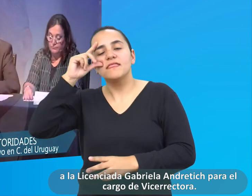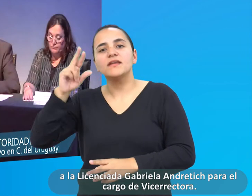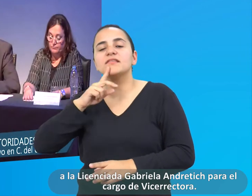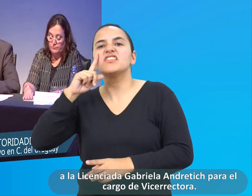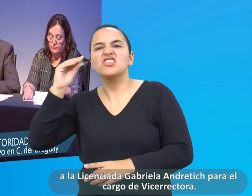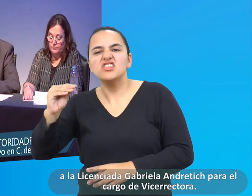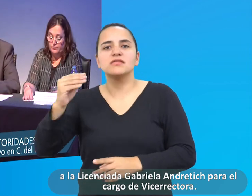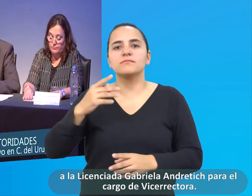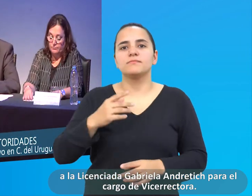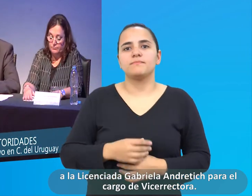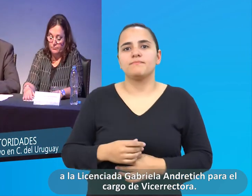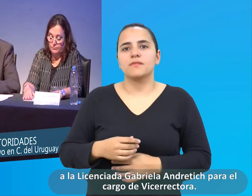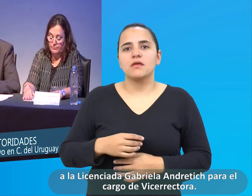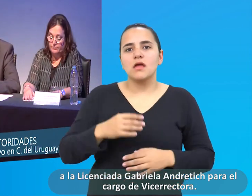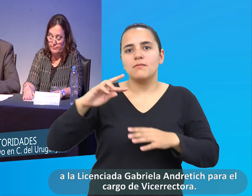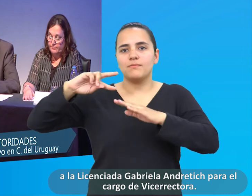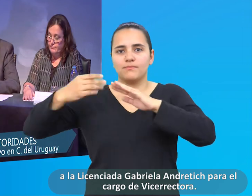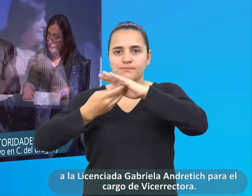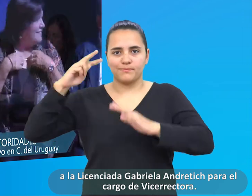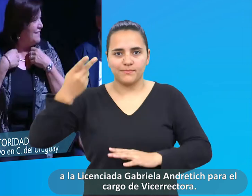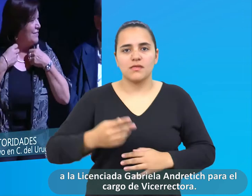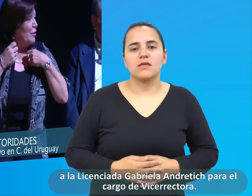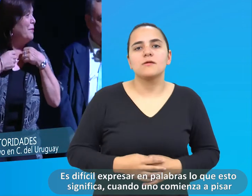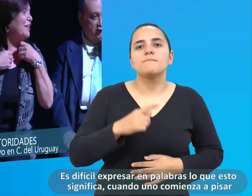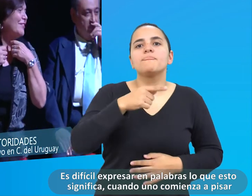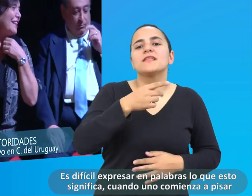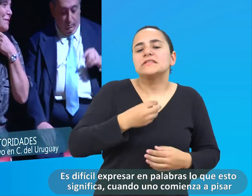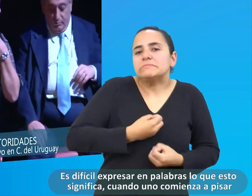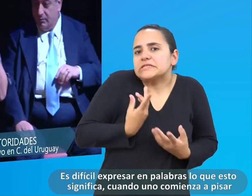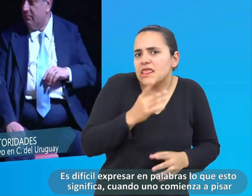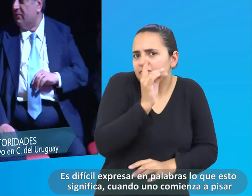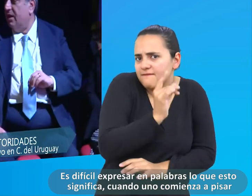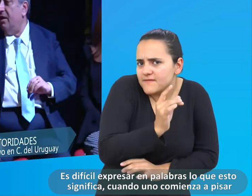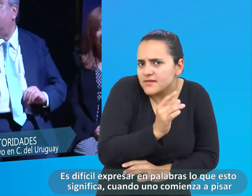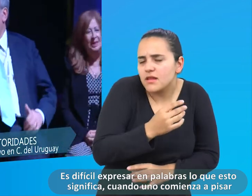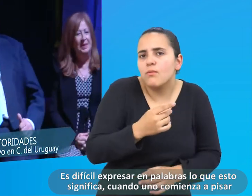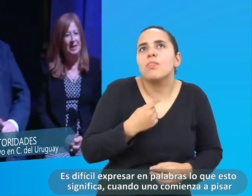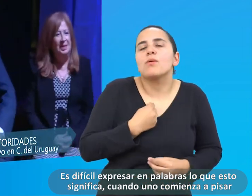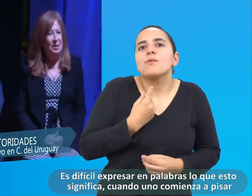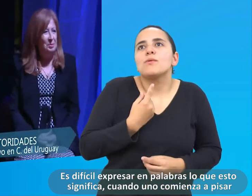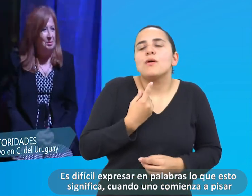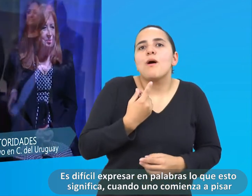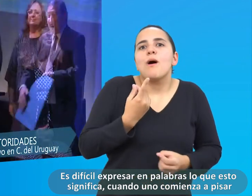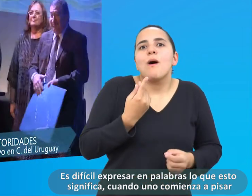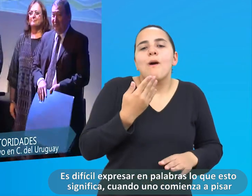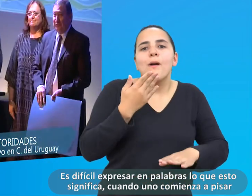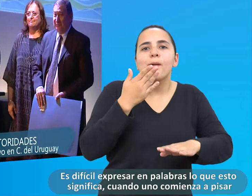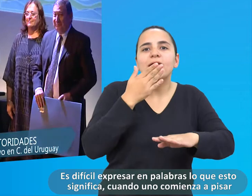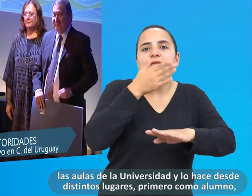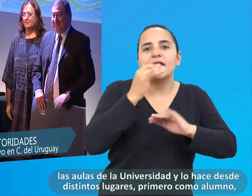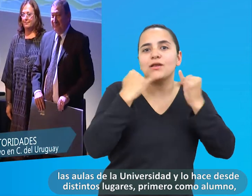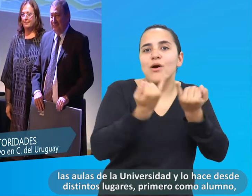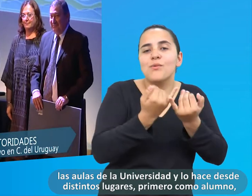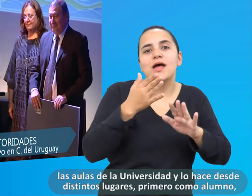vicerectora. Es difícil expresar en palabras lo que esto significa. Cuando uno comienza a pisar las aulas de la